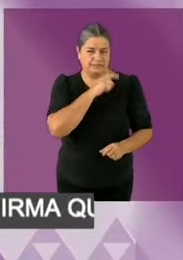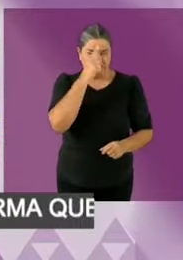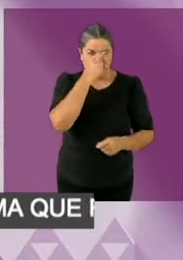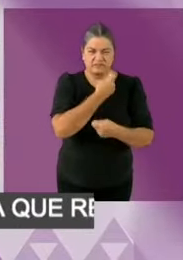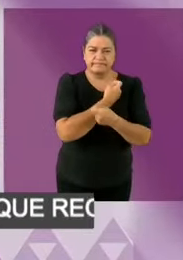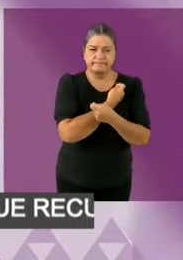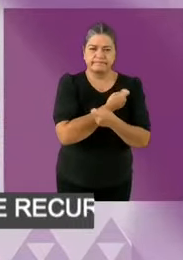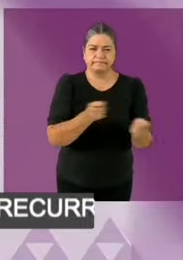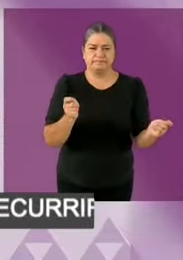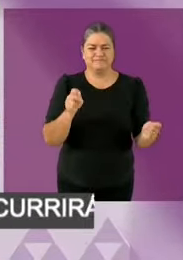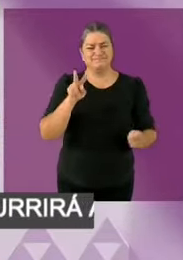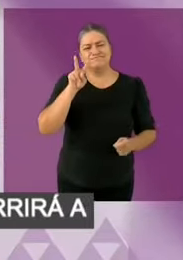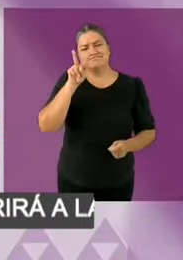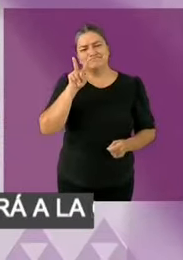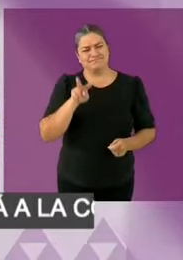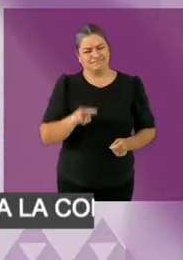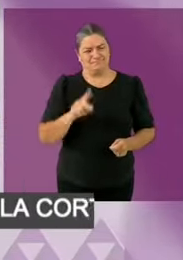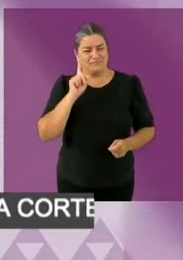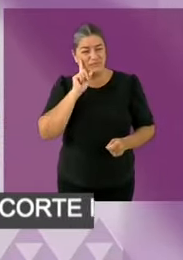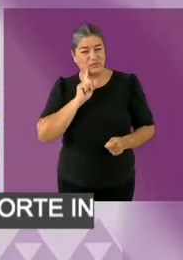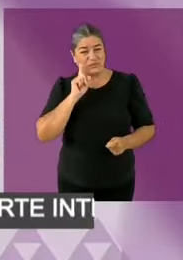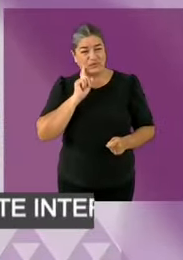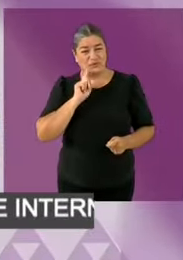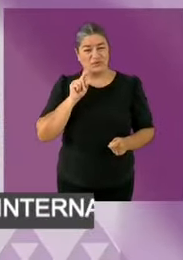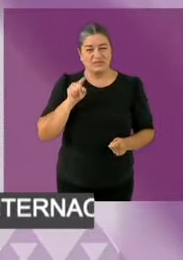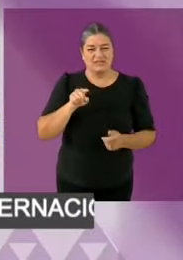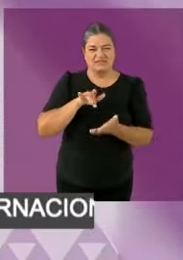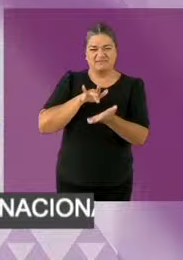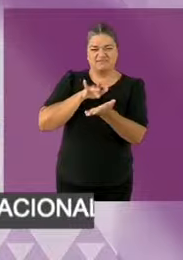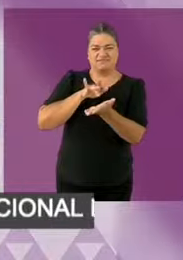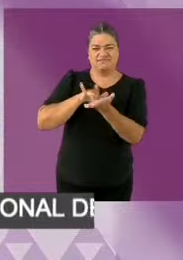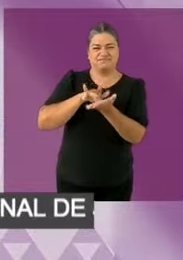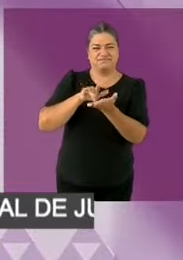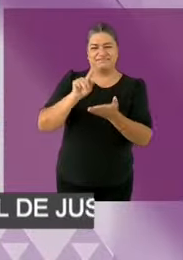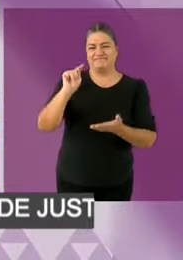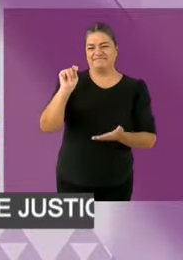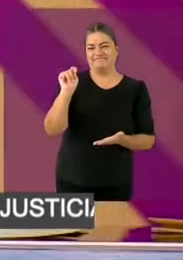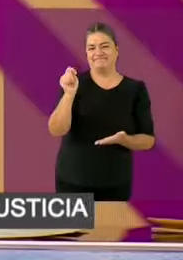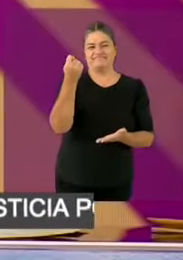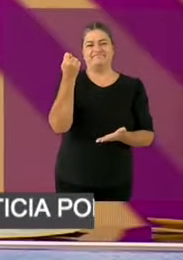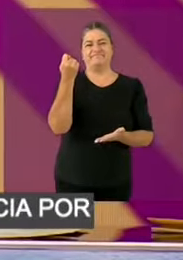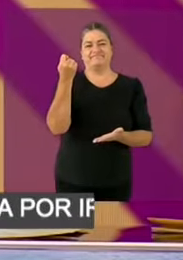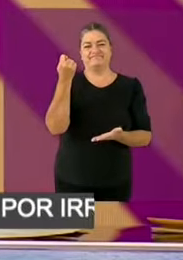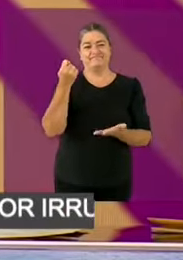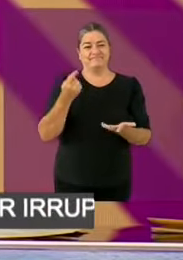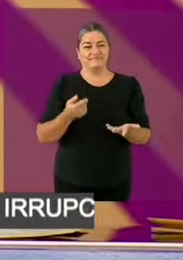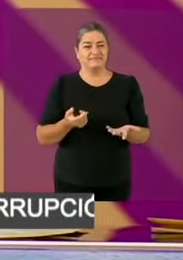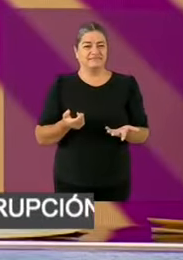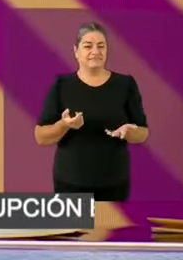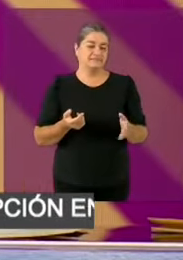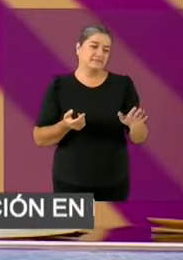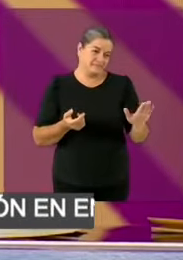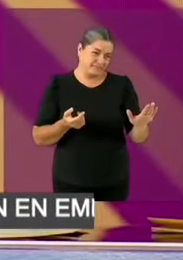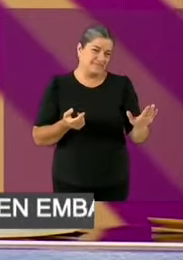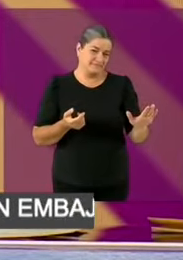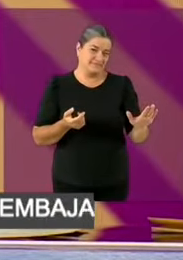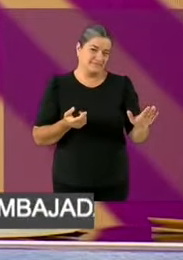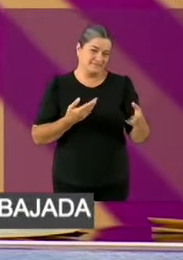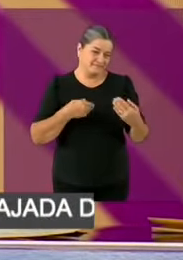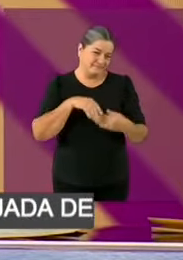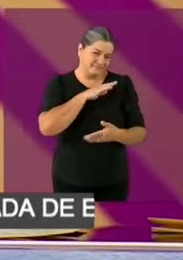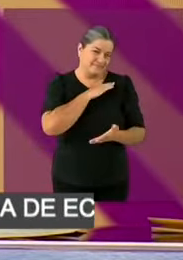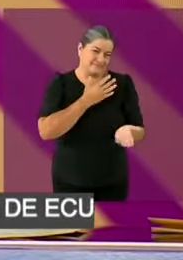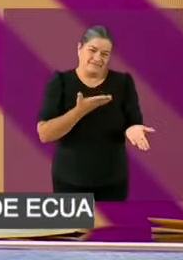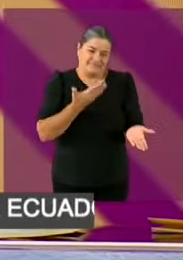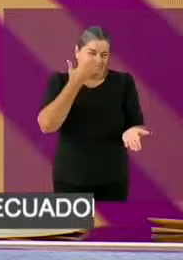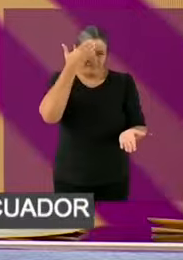que le apuesta a la tecnología. Entonces, se destruyó el sistema de salud, Claudia. Eso lo tienes que aceptar. Cincuenta millones de personas hoy